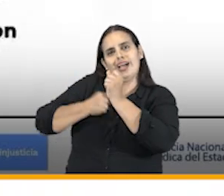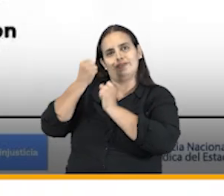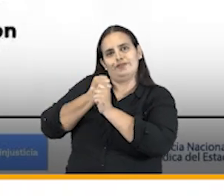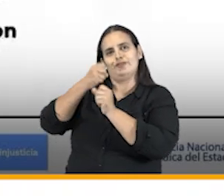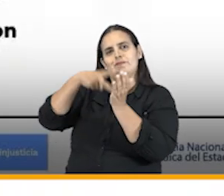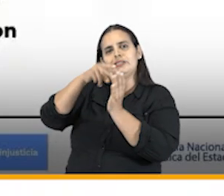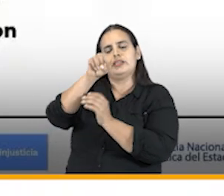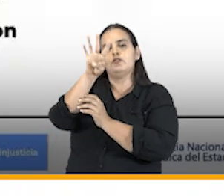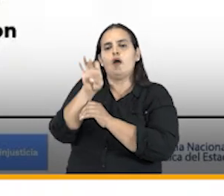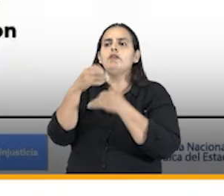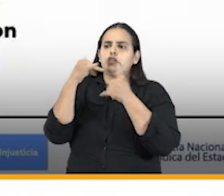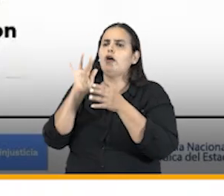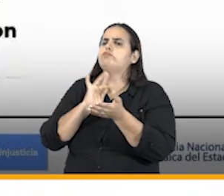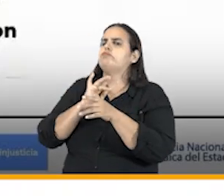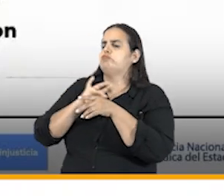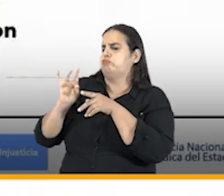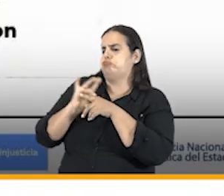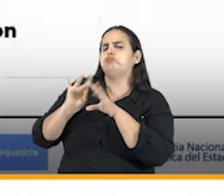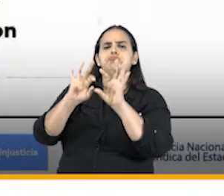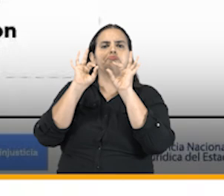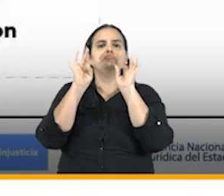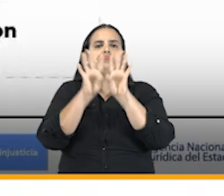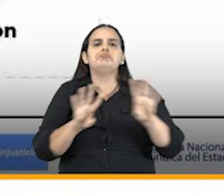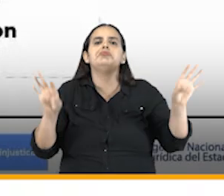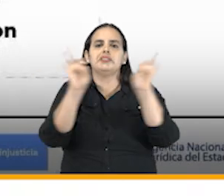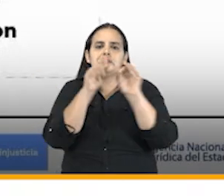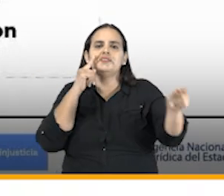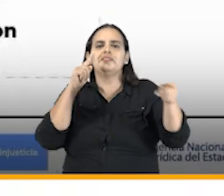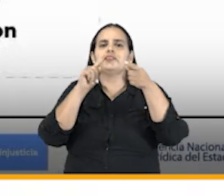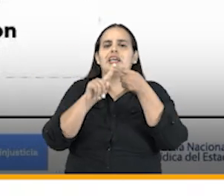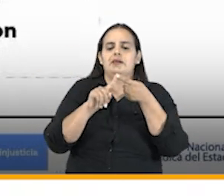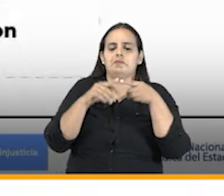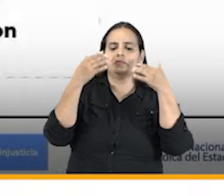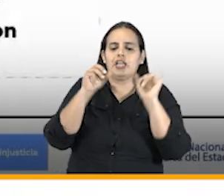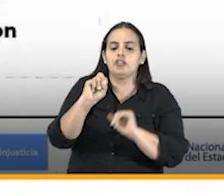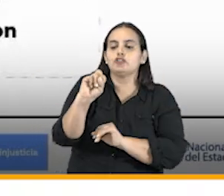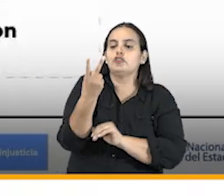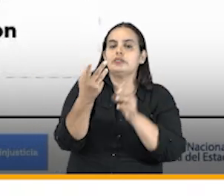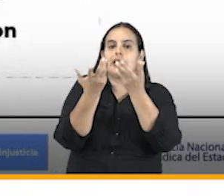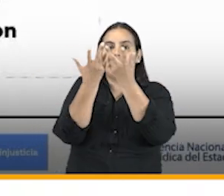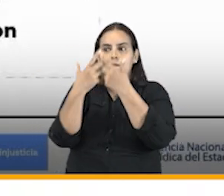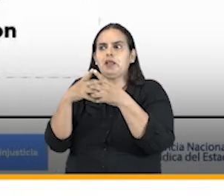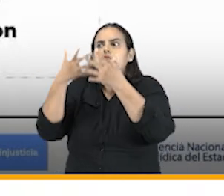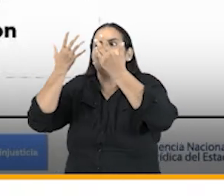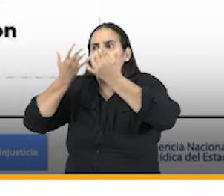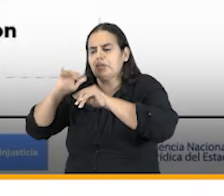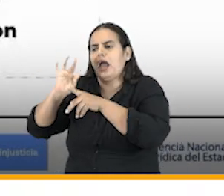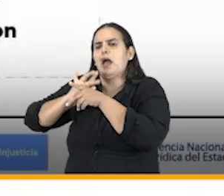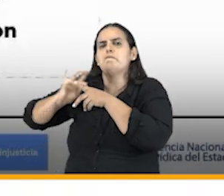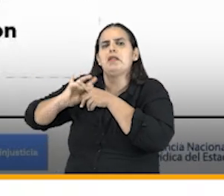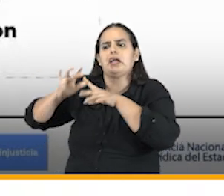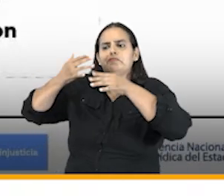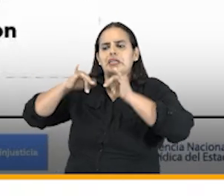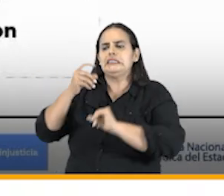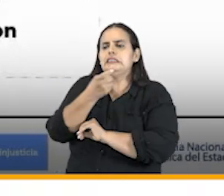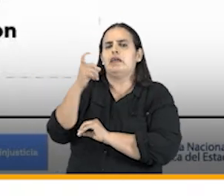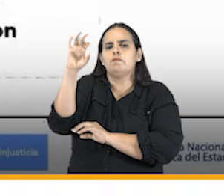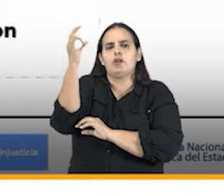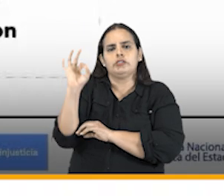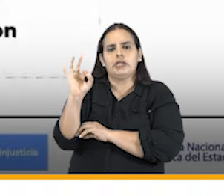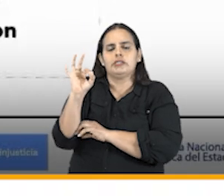nos facilitó su implementación prueba de ello es que logramos que 12 entidades las implementaran en un 100%